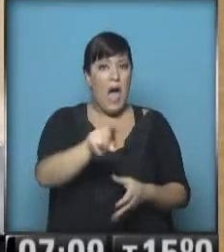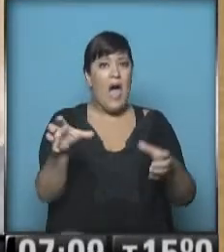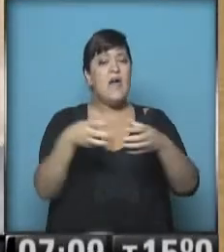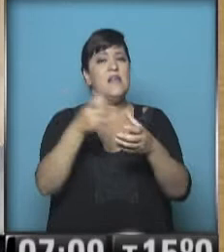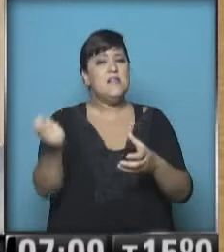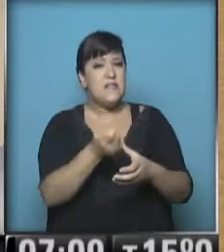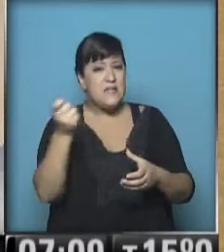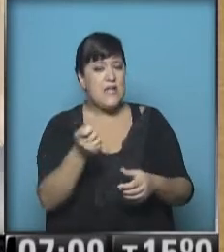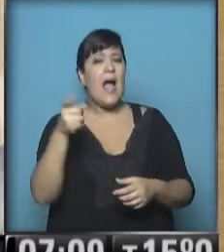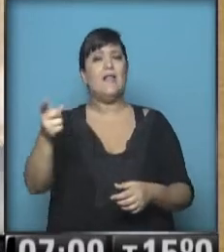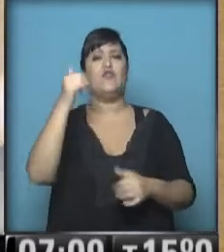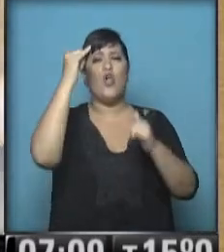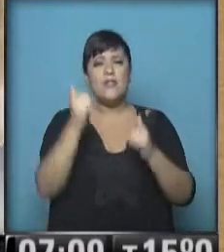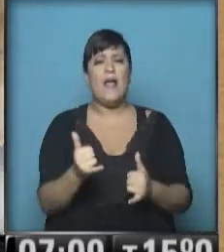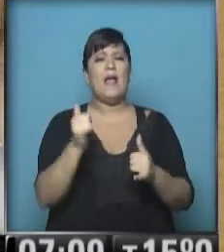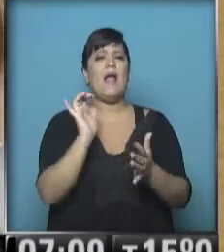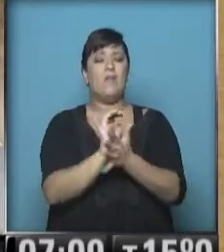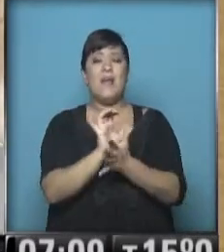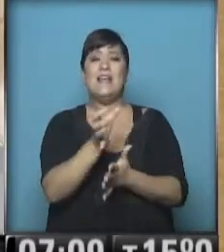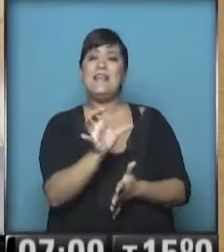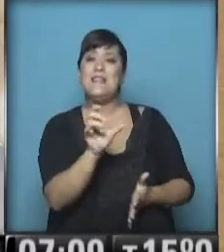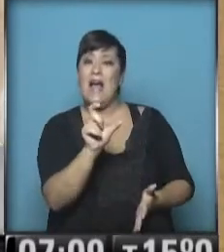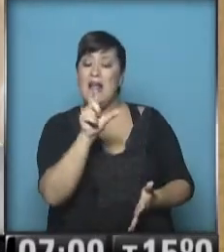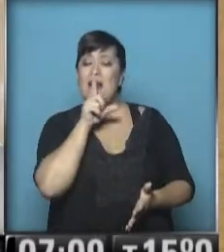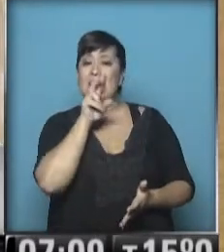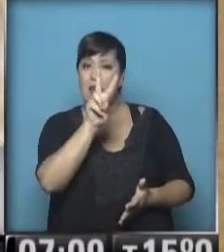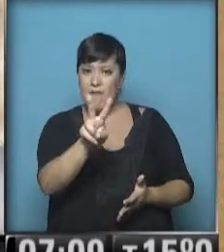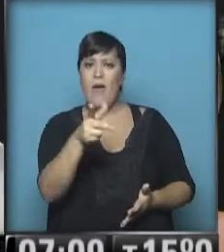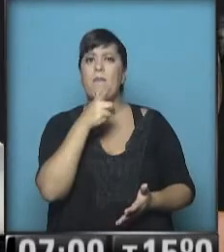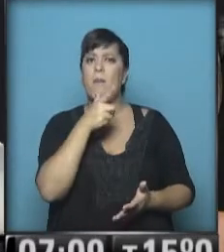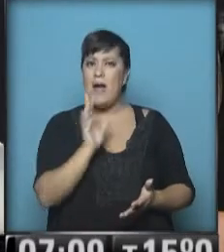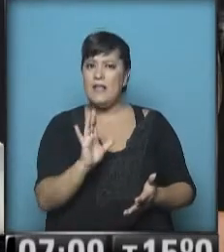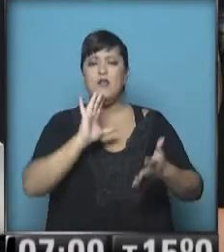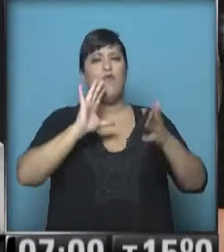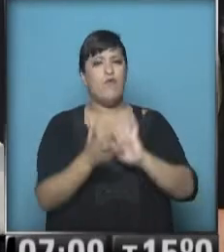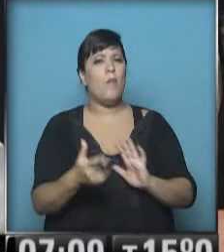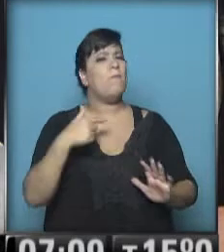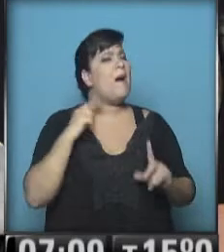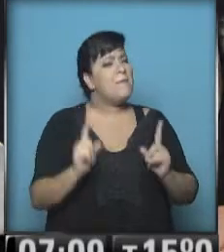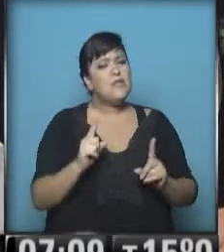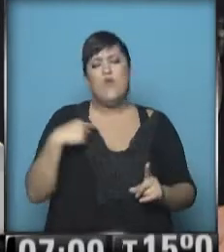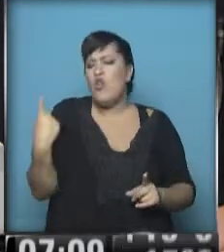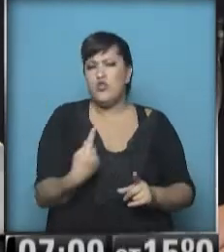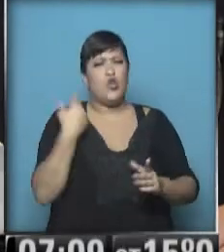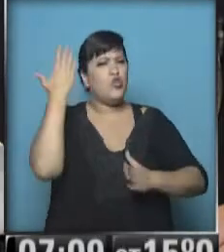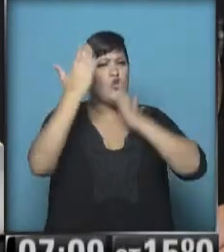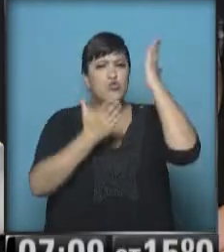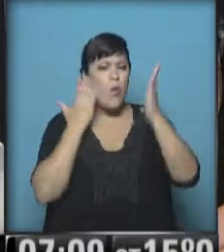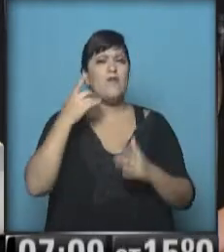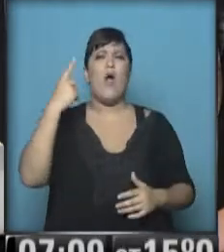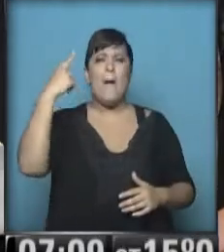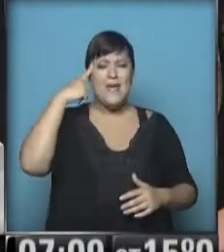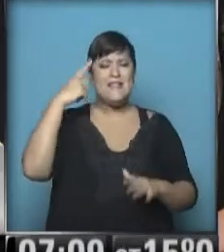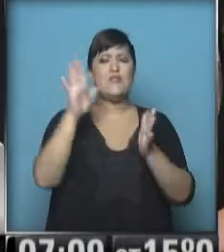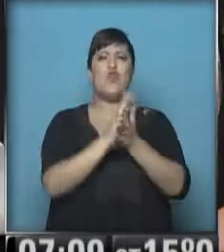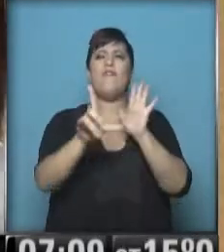con una señal de TV, nos pareció que estábamos implementando en cierta medida lo que nosotros habíamos soñado cuando pensamos en la